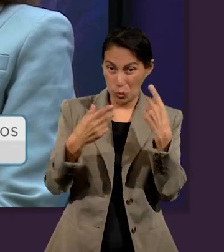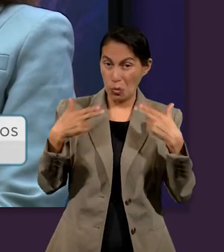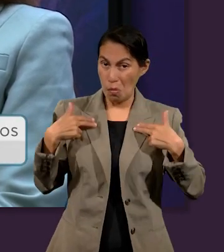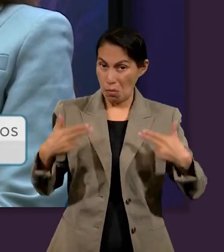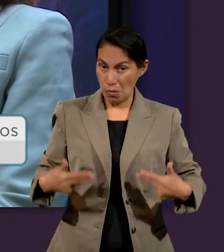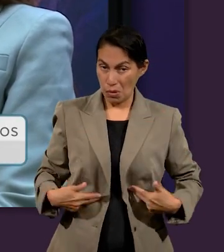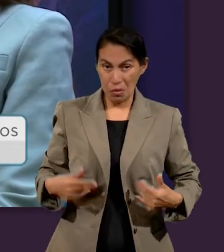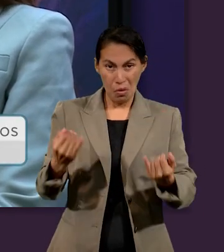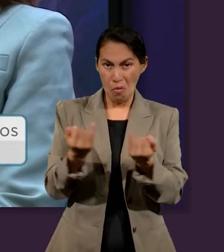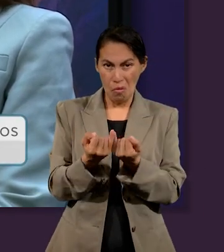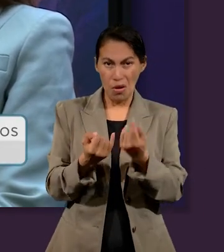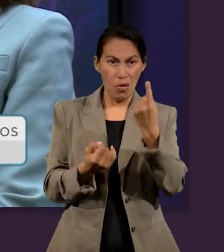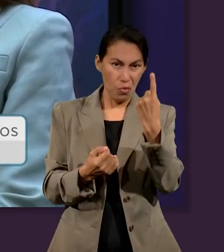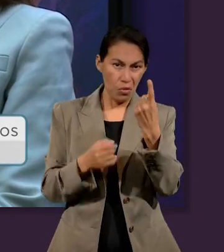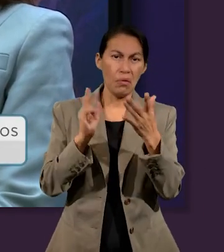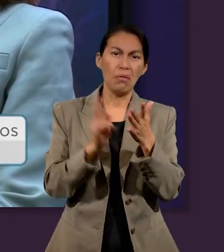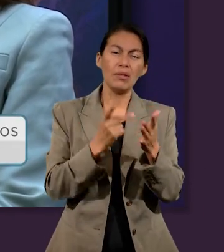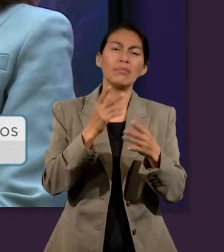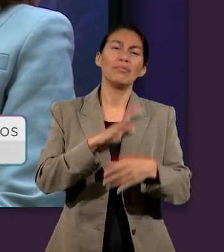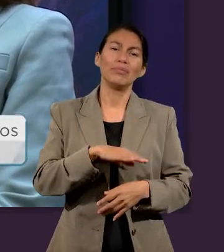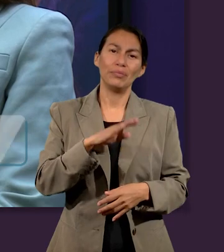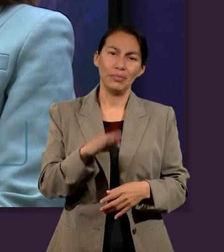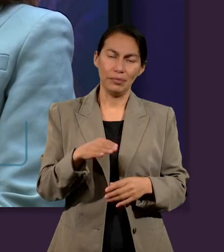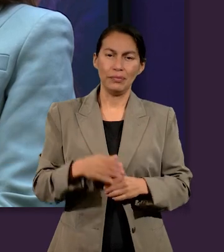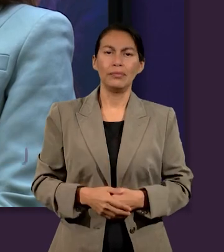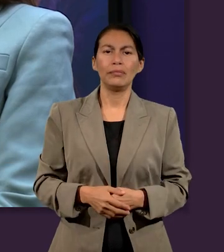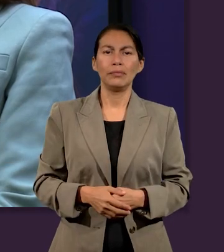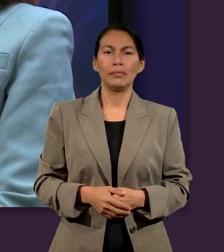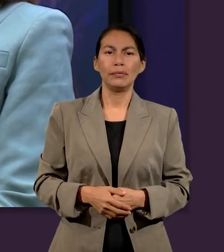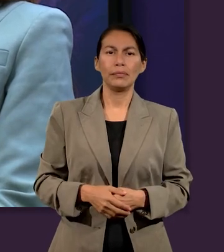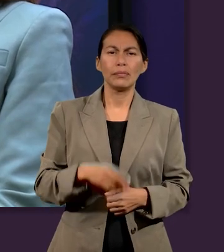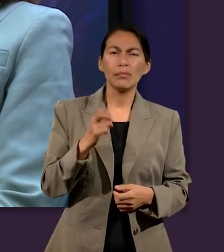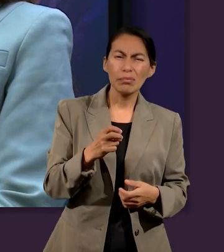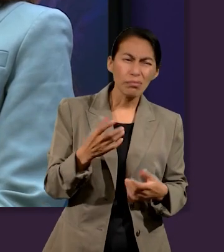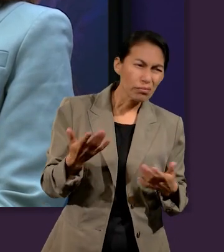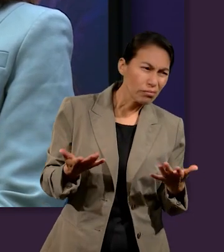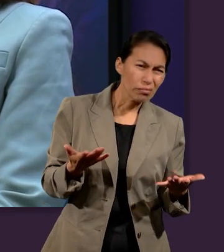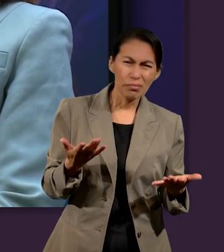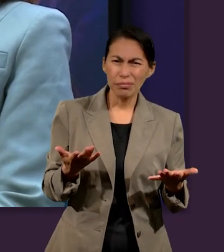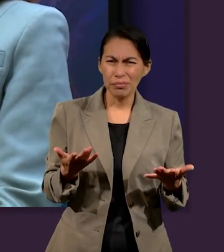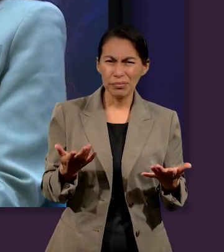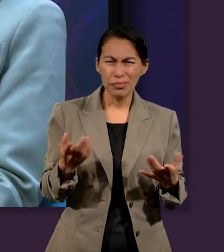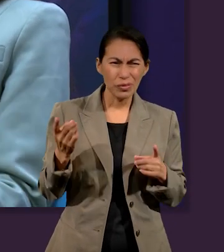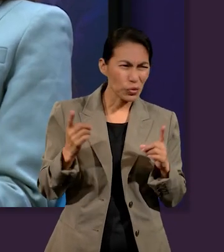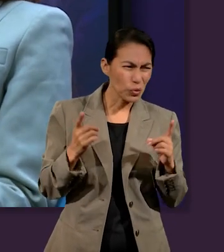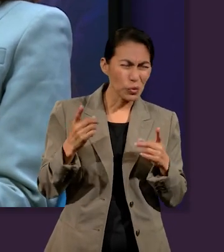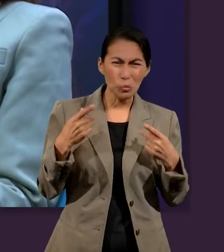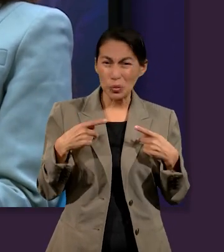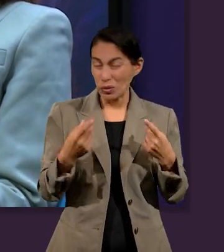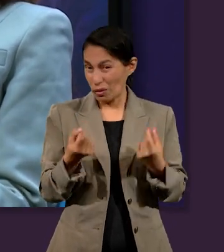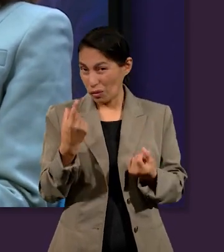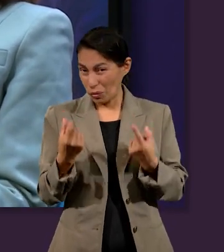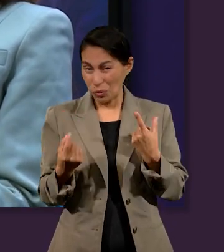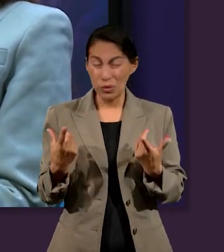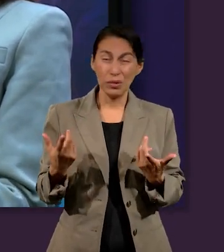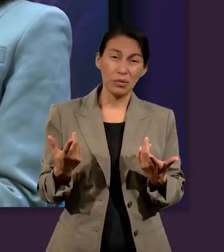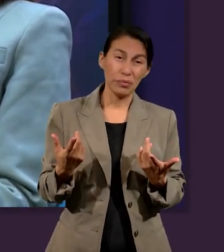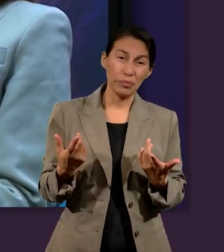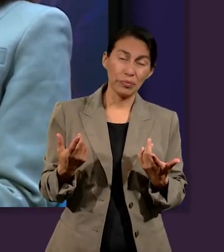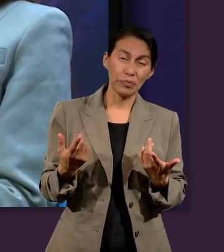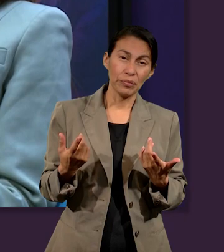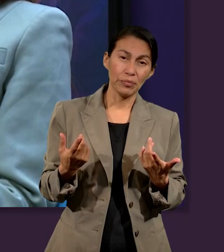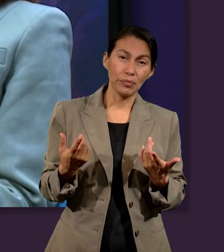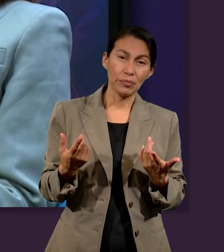nosotros los humanos también morimos una sola vez. Pero entonces uno se pregunta, ¿no?